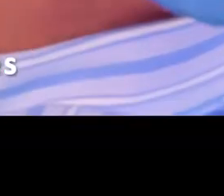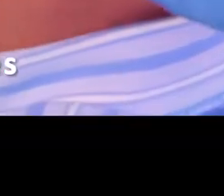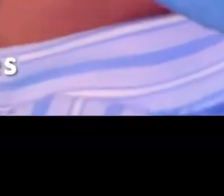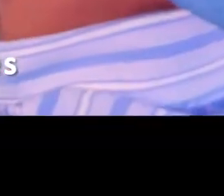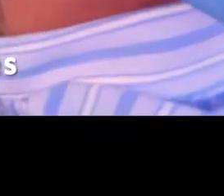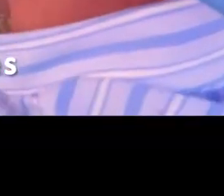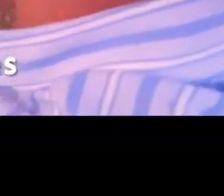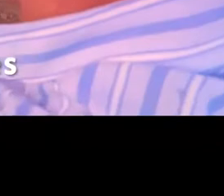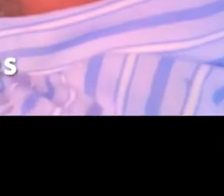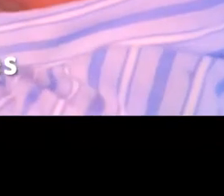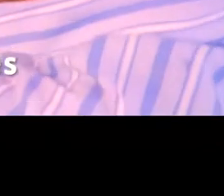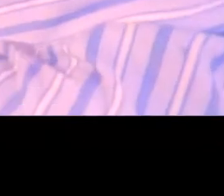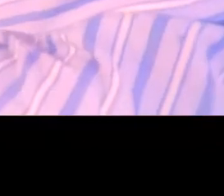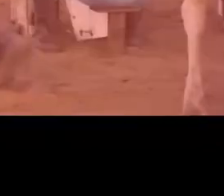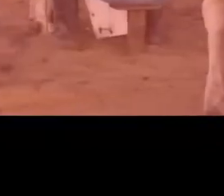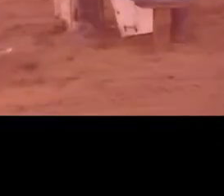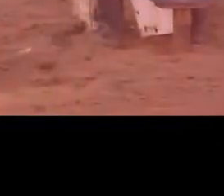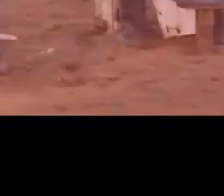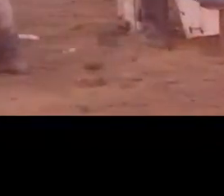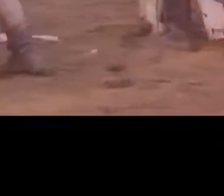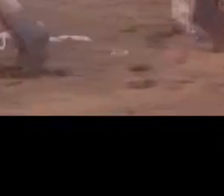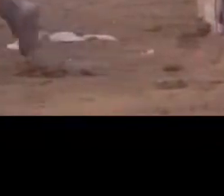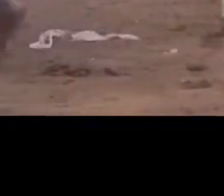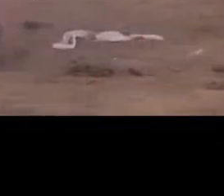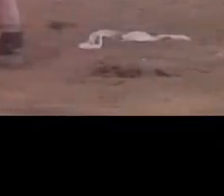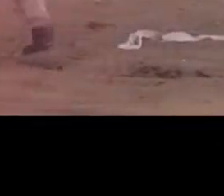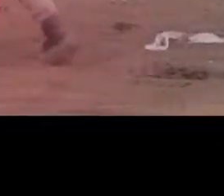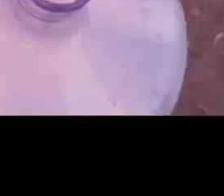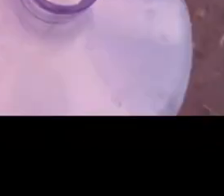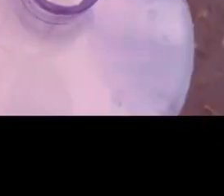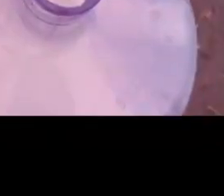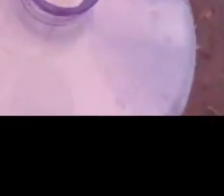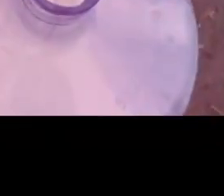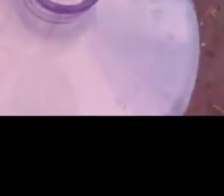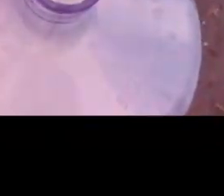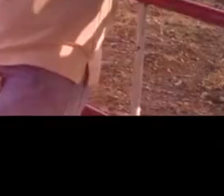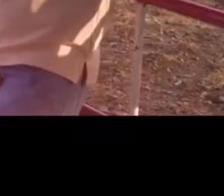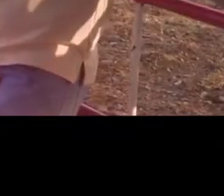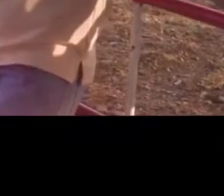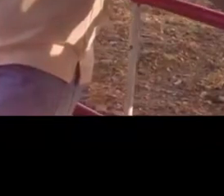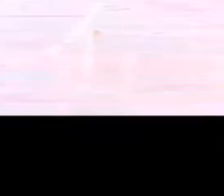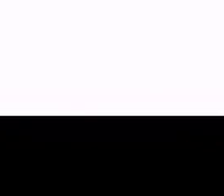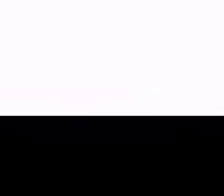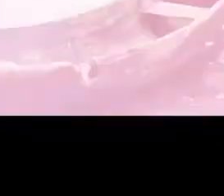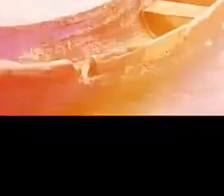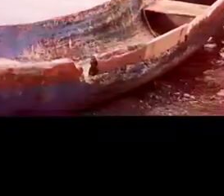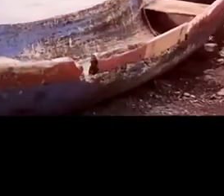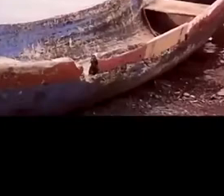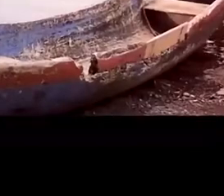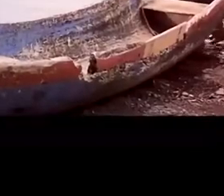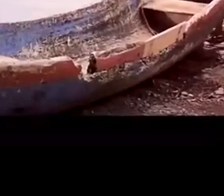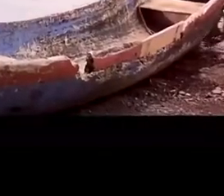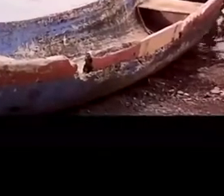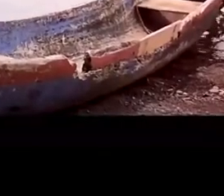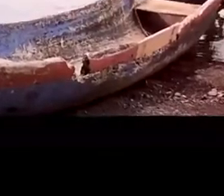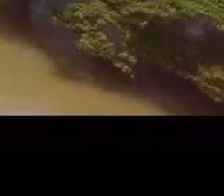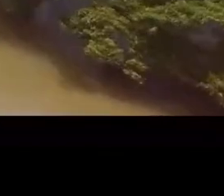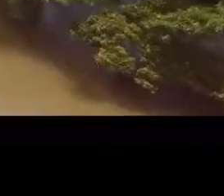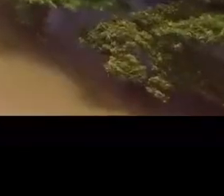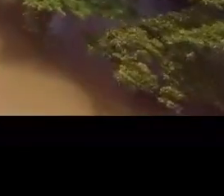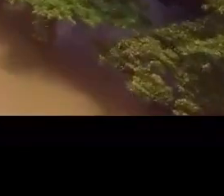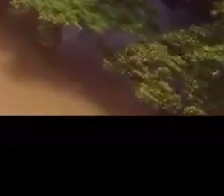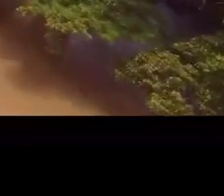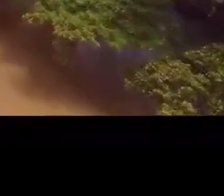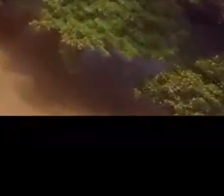entornos que también puedes visitar para conocer la pintoresca vida del campisto chontaleño. Si de